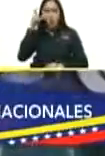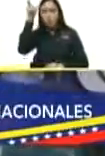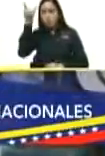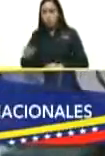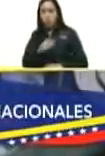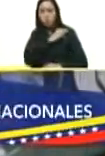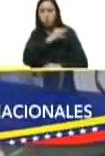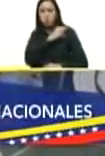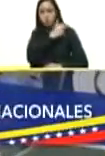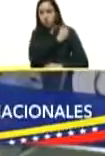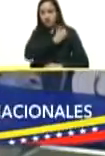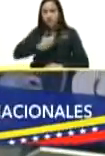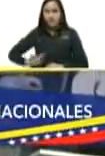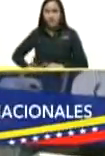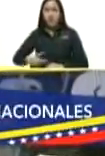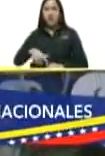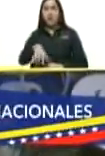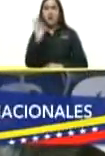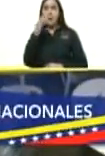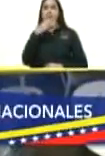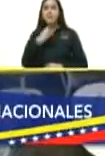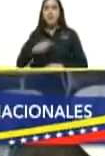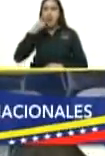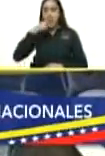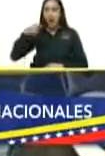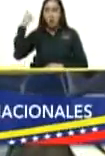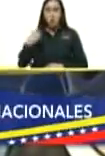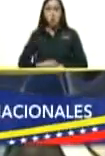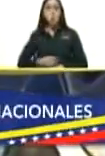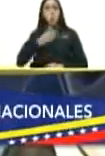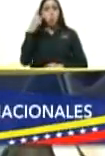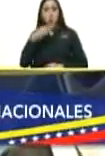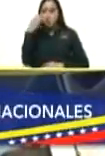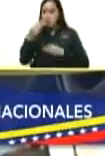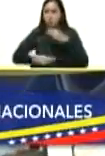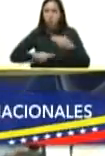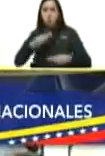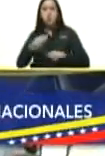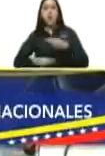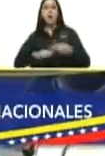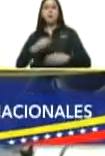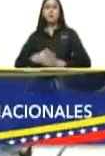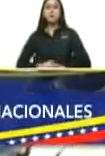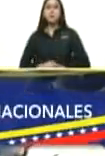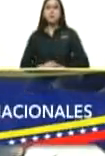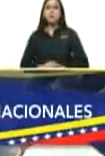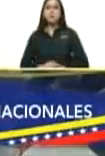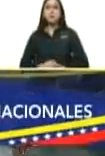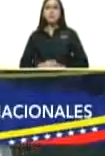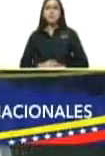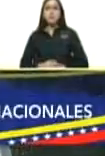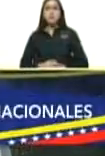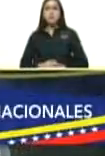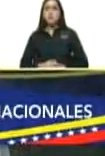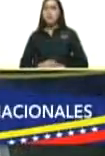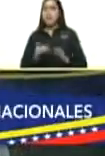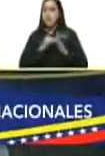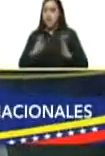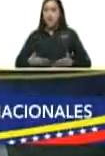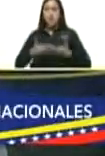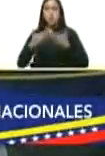electa en diciembre del año pasado son hechos políticos que generan derecho